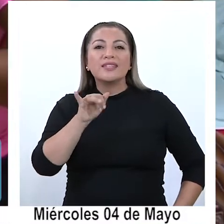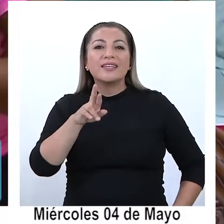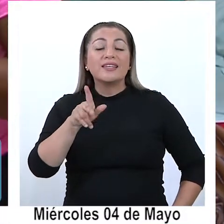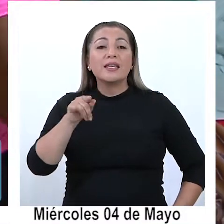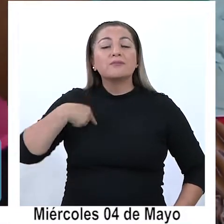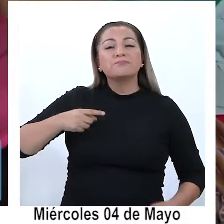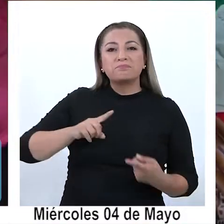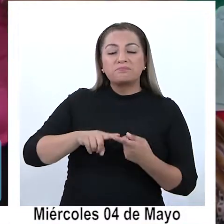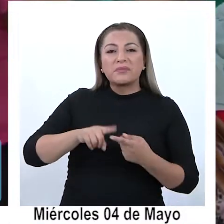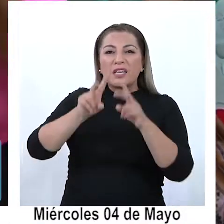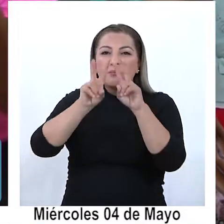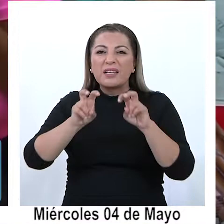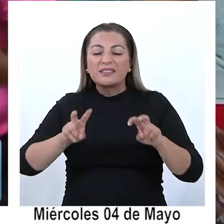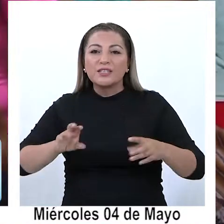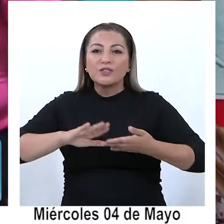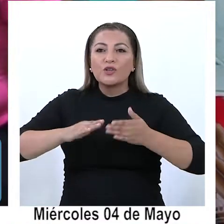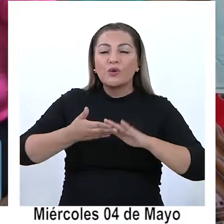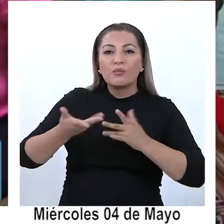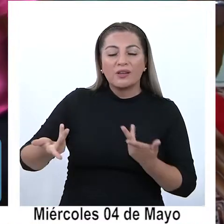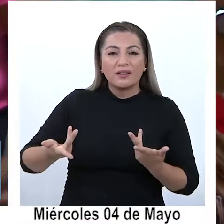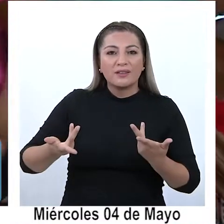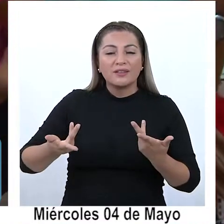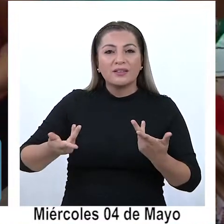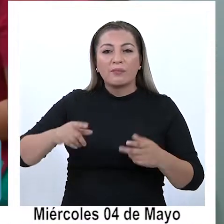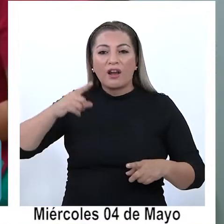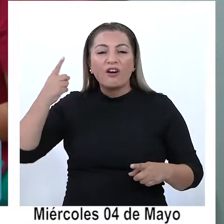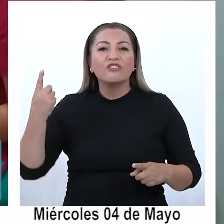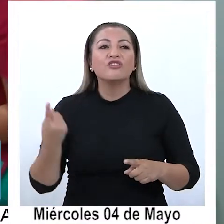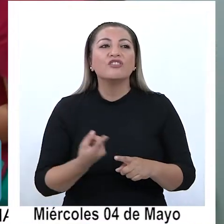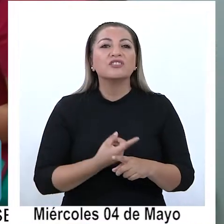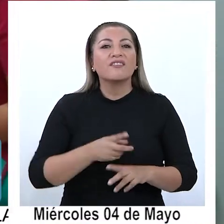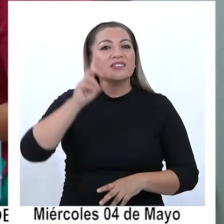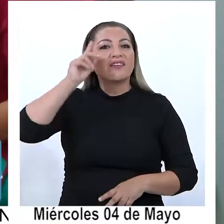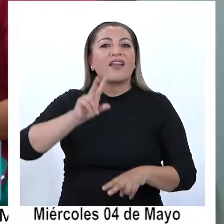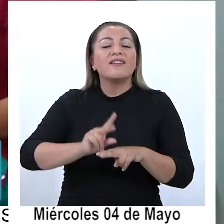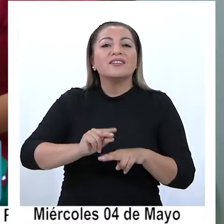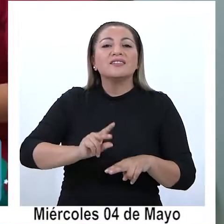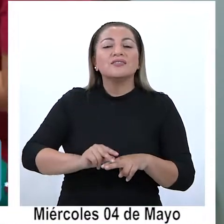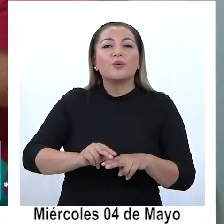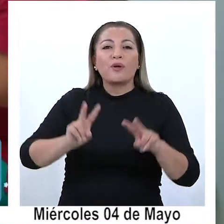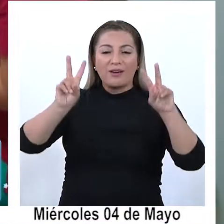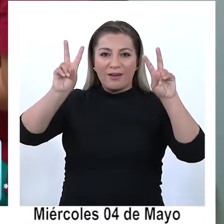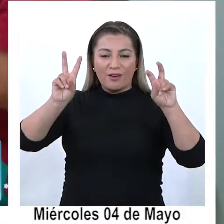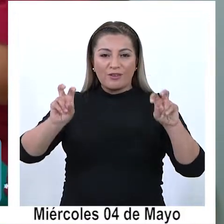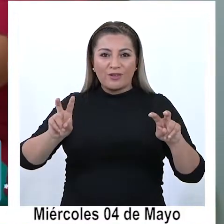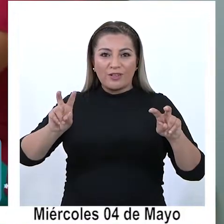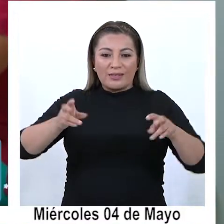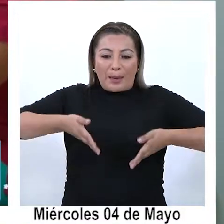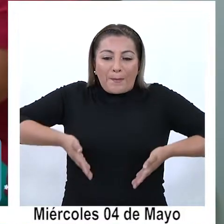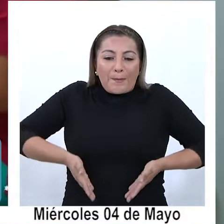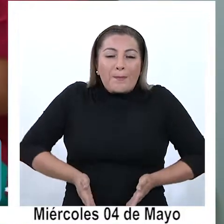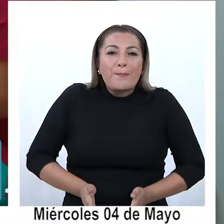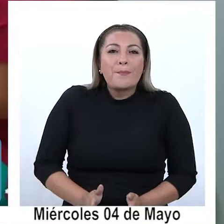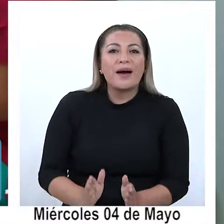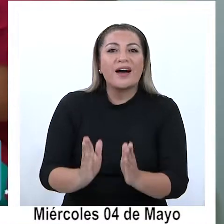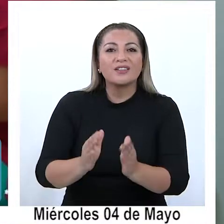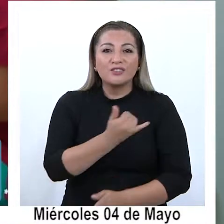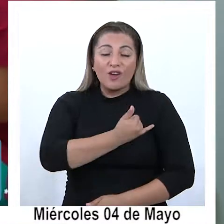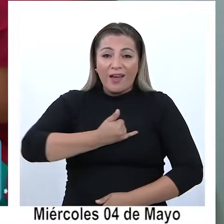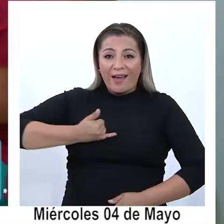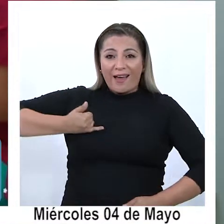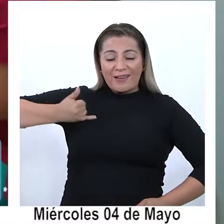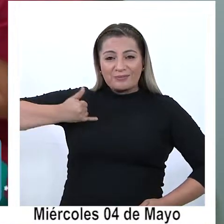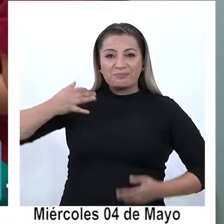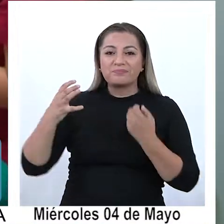participativa comunitaria para la revalorización de saberes ancestrales asociados a la partería tradicional aymara